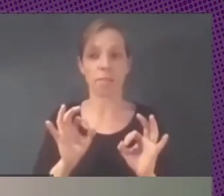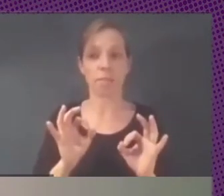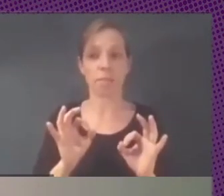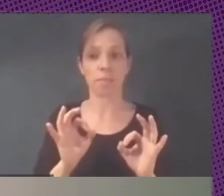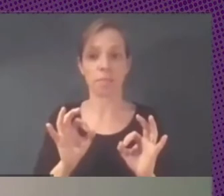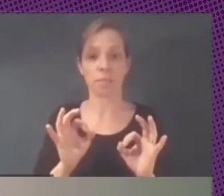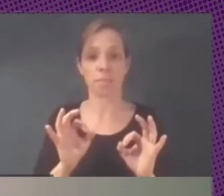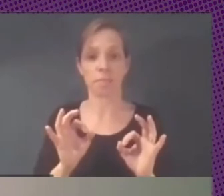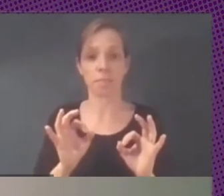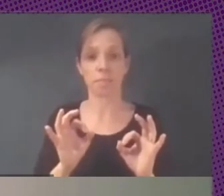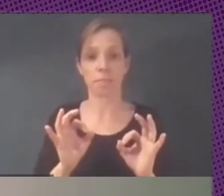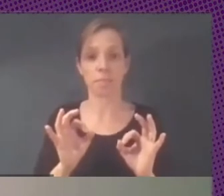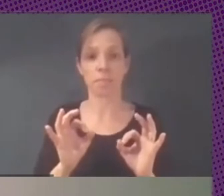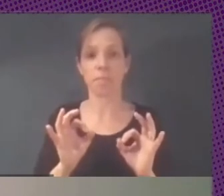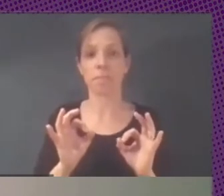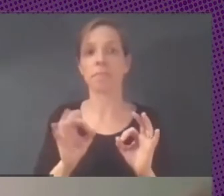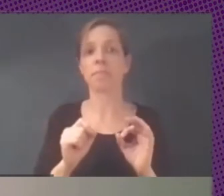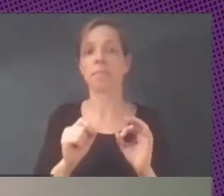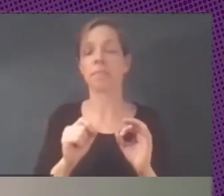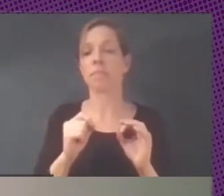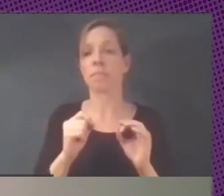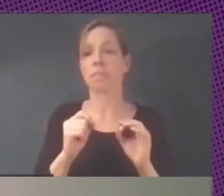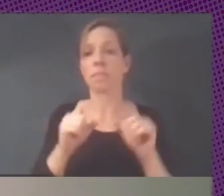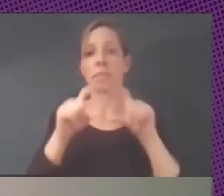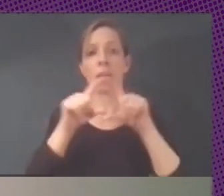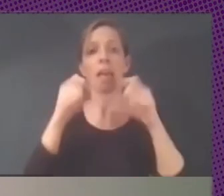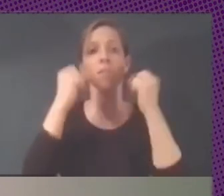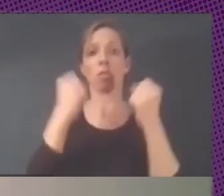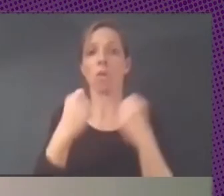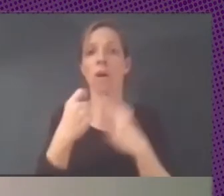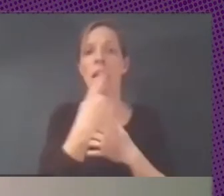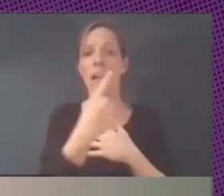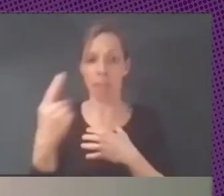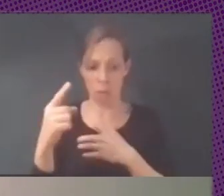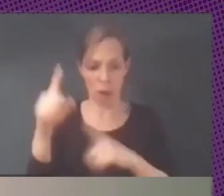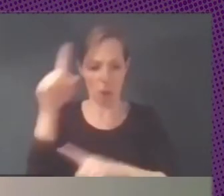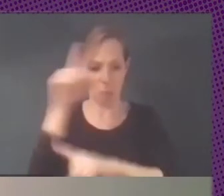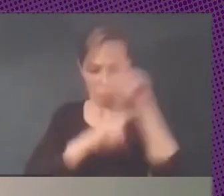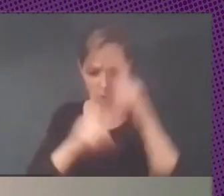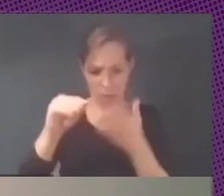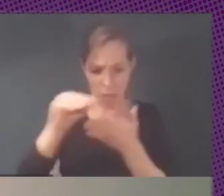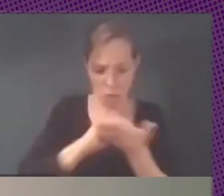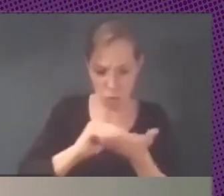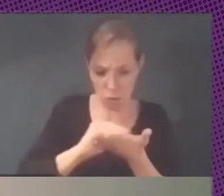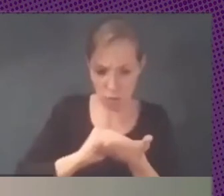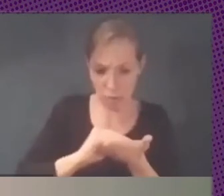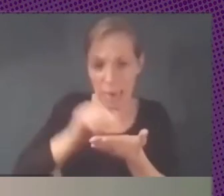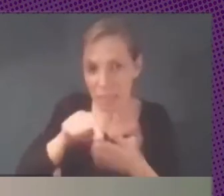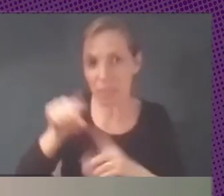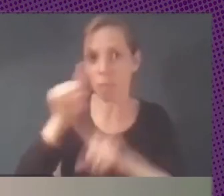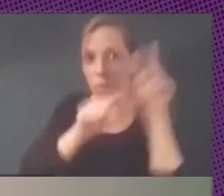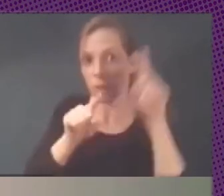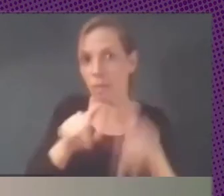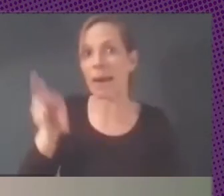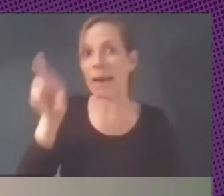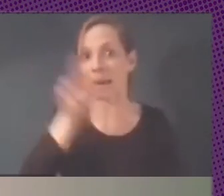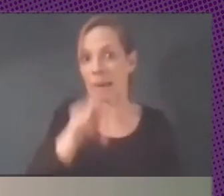cada institución resuelve un problema una y otra vez el mismo problema desde compras estatales desde un tema de